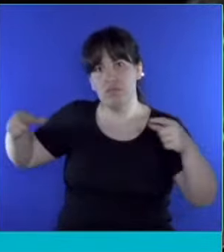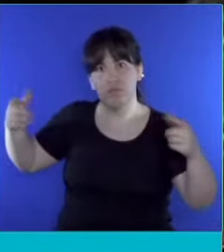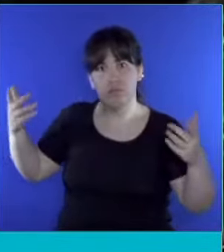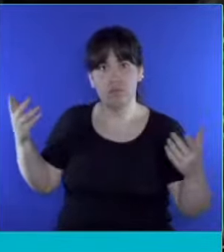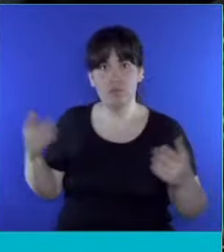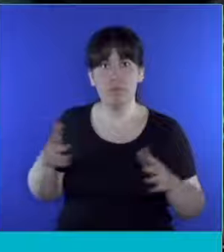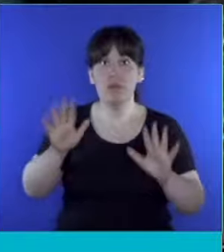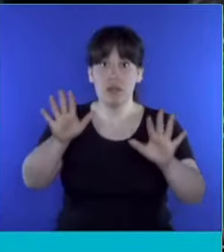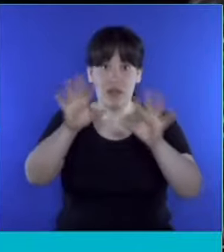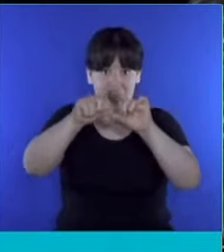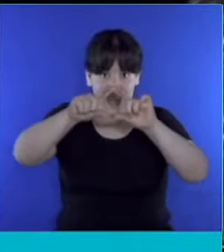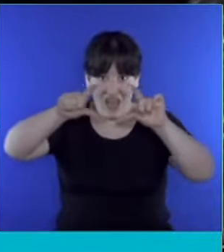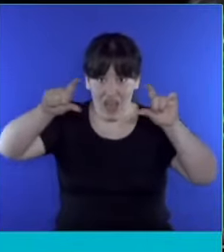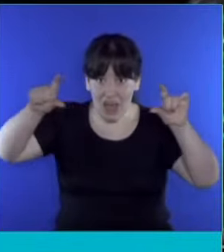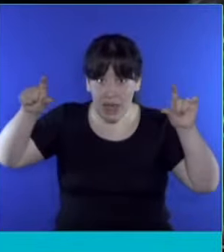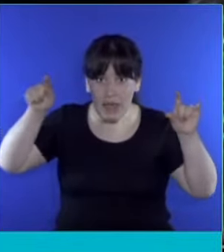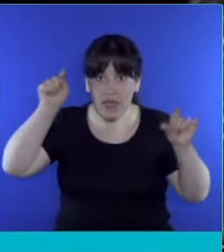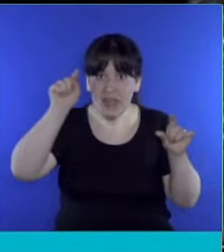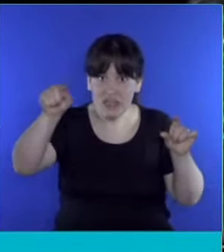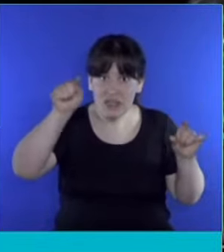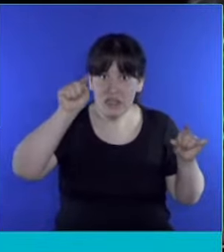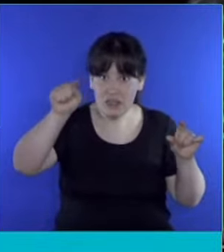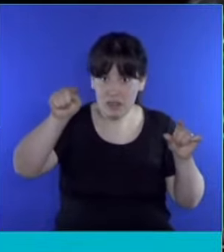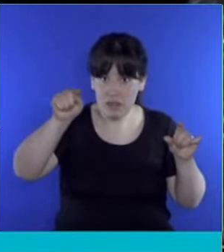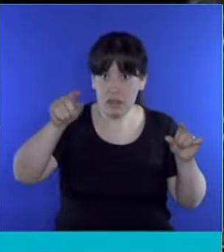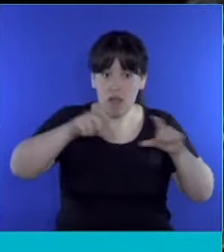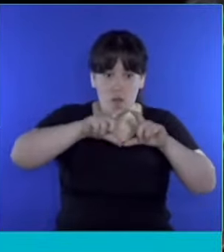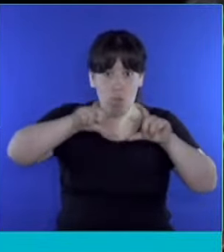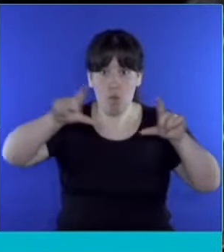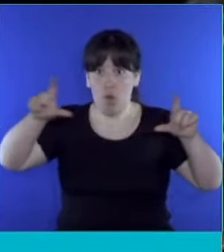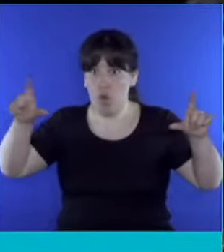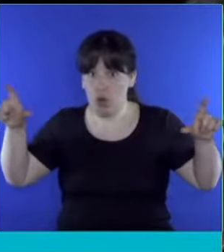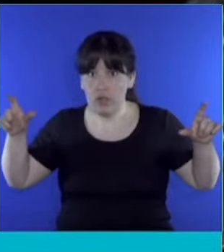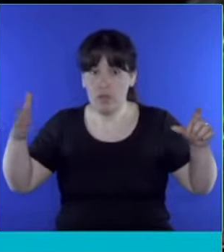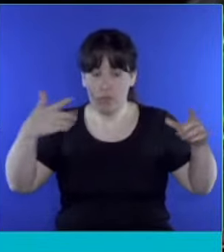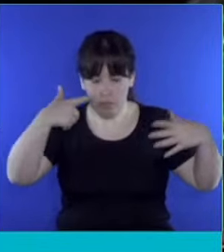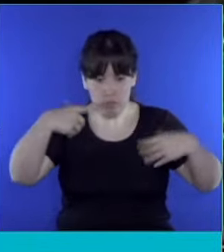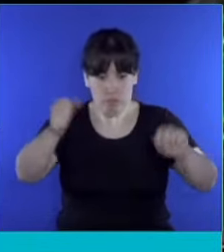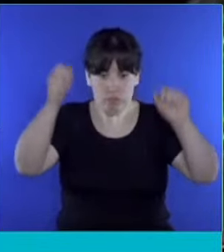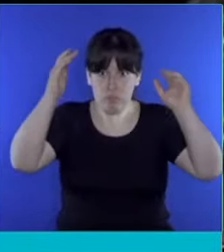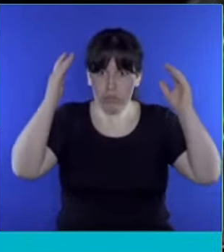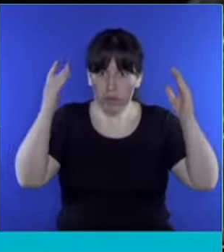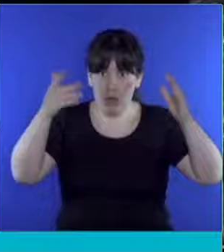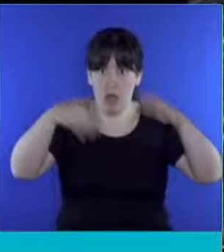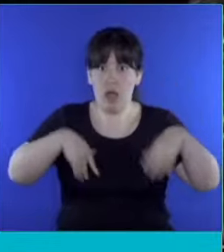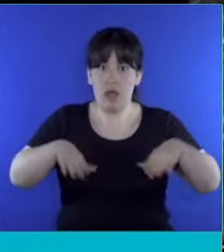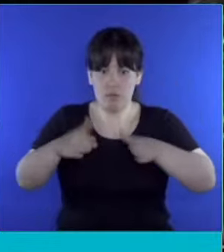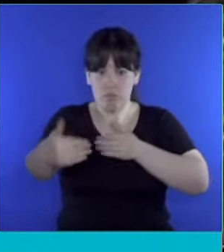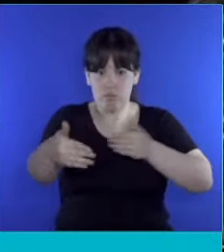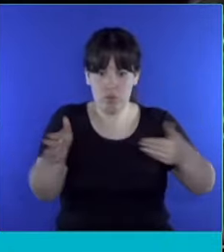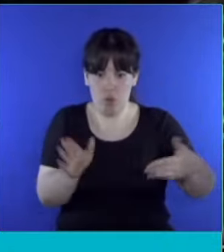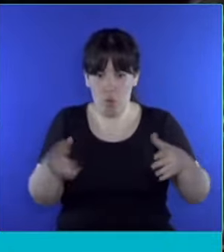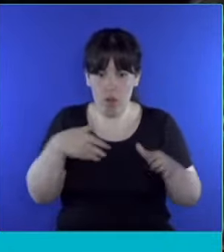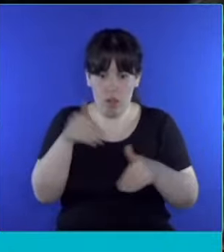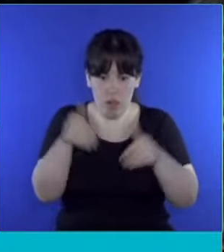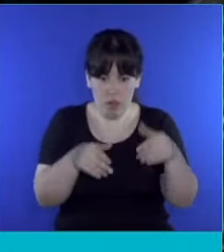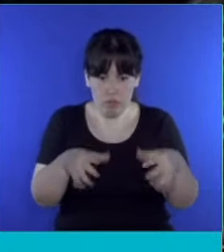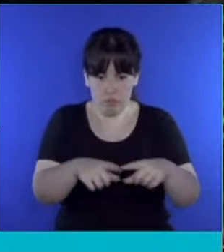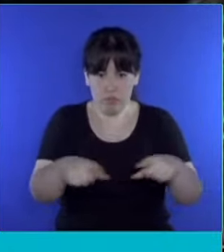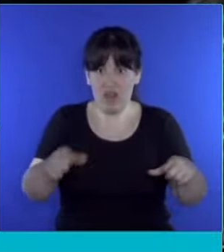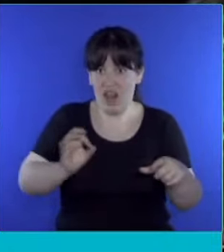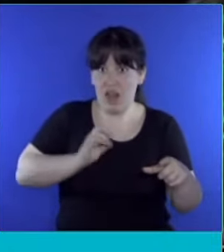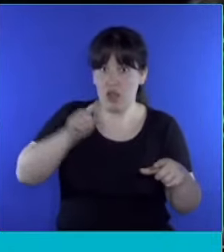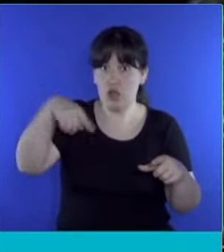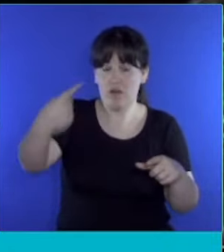Si me permiten, esta sería la boleta con la que nos podemos llegar a encontrar en el cuarto oscuro el año que viene para